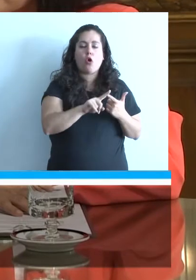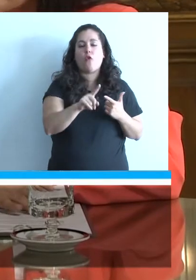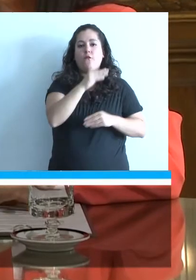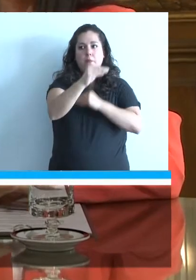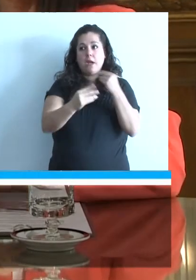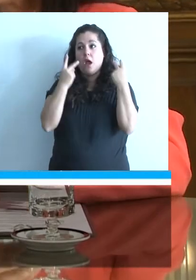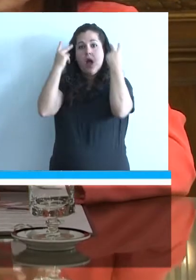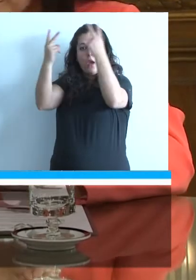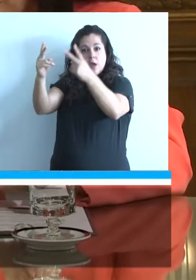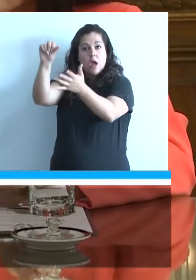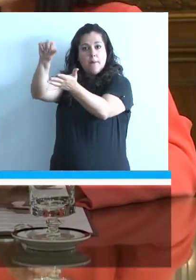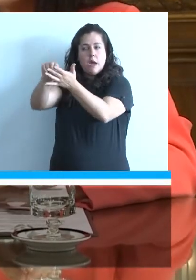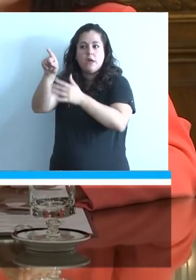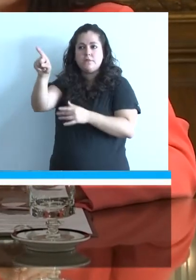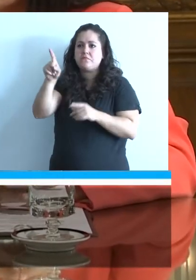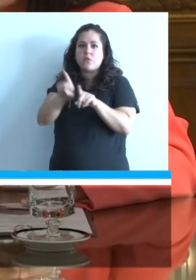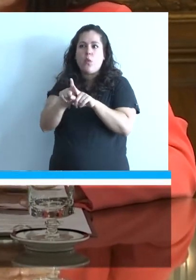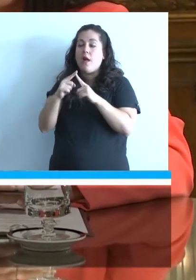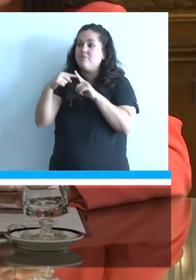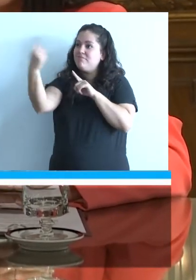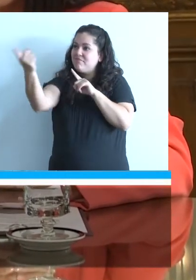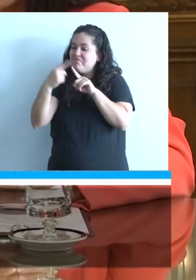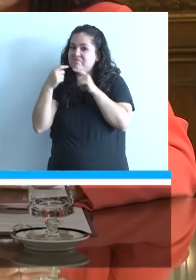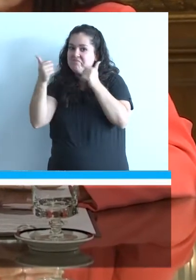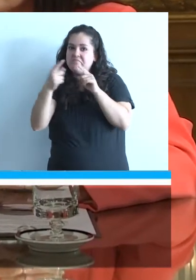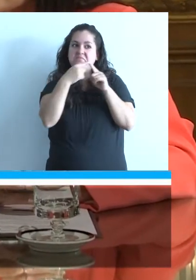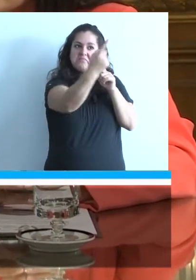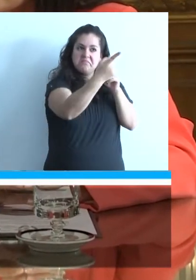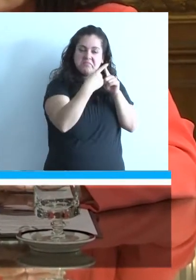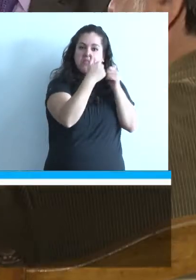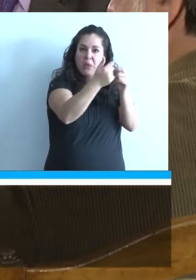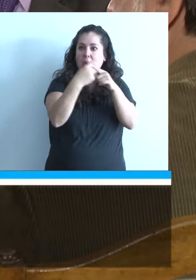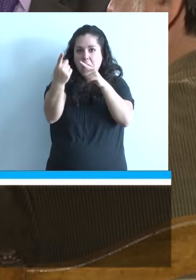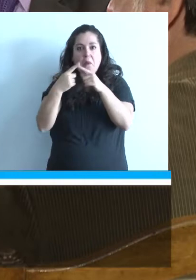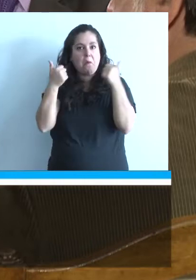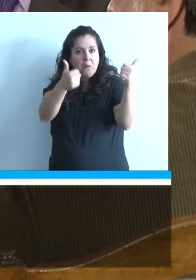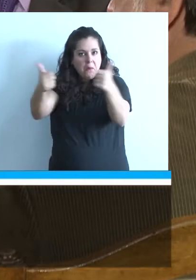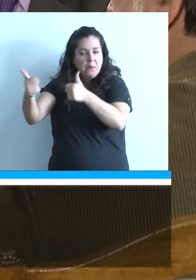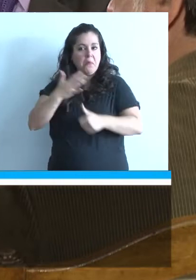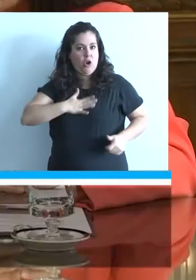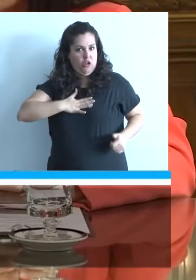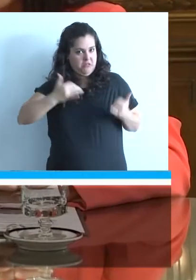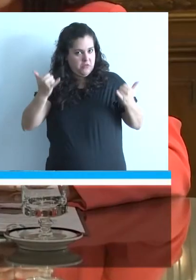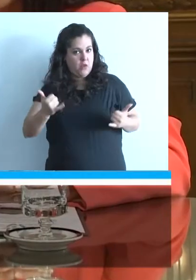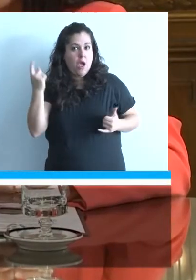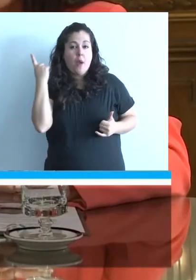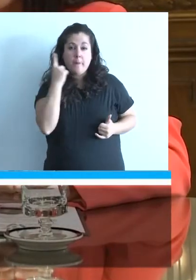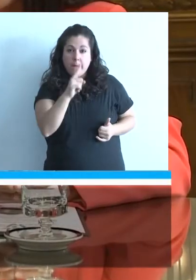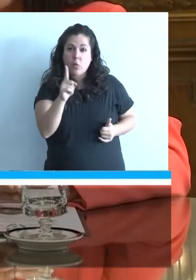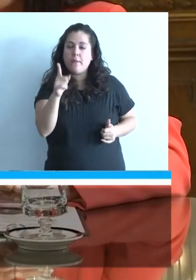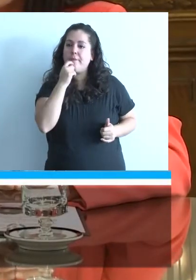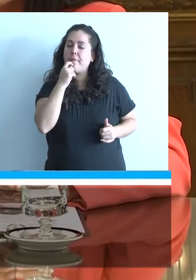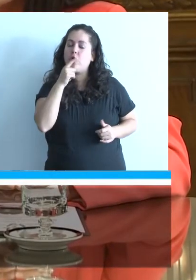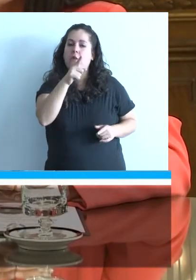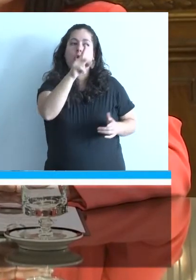hijos o que se fueron a otro lado, es decir, y van y vienen y le han pasado muy bien, es decir, verdaderamente vos estás muy contento.